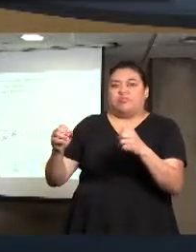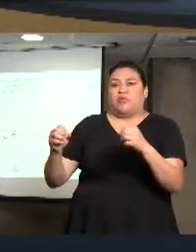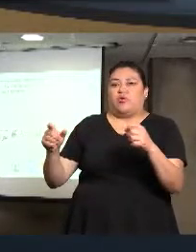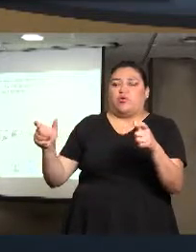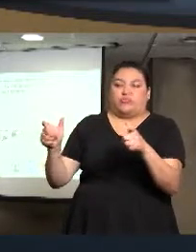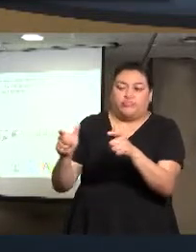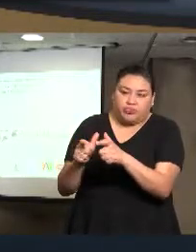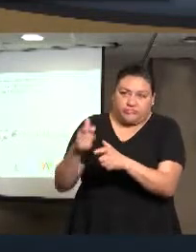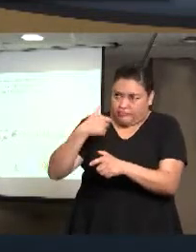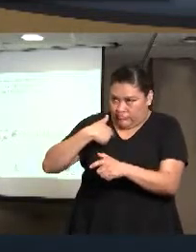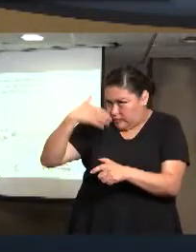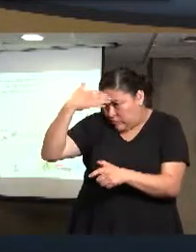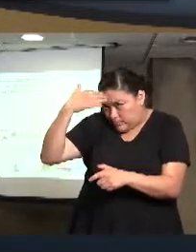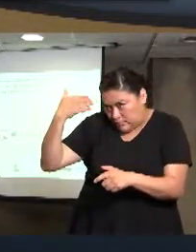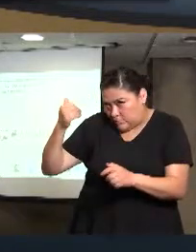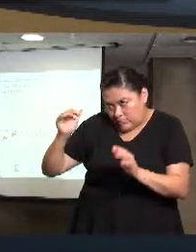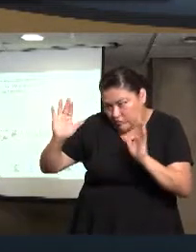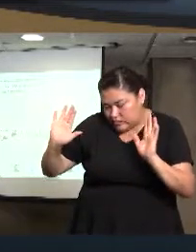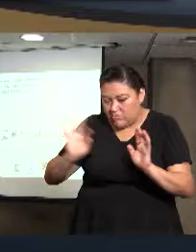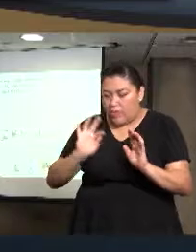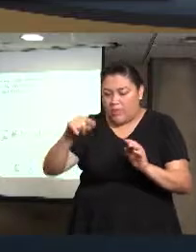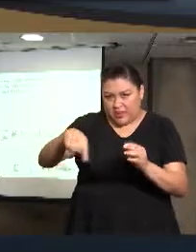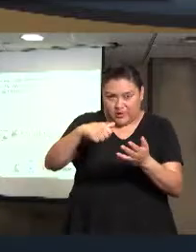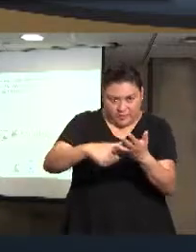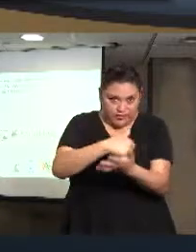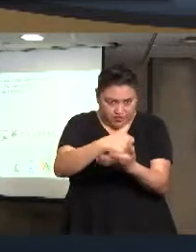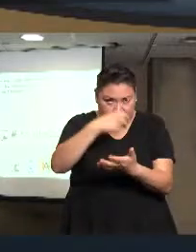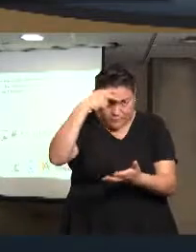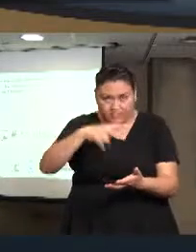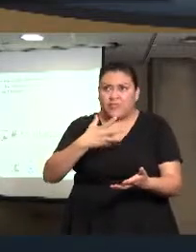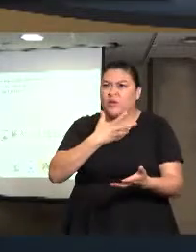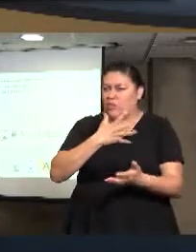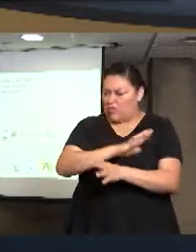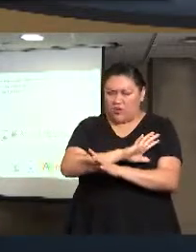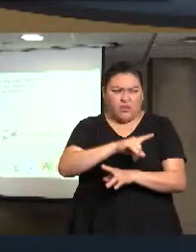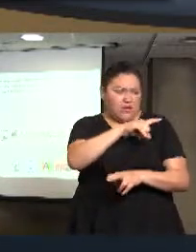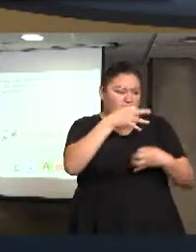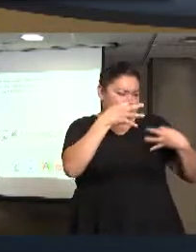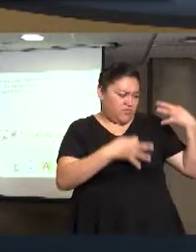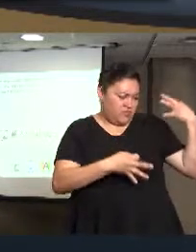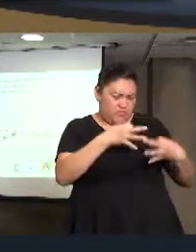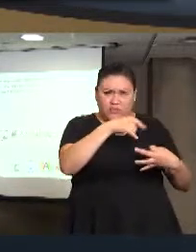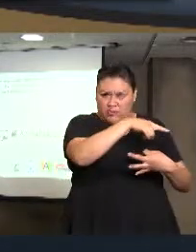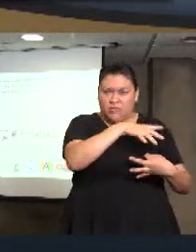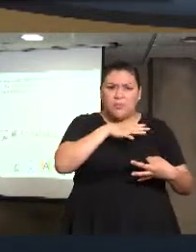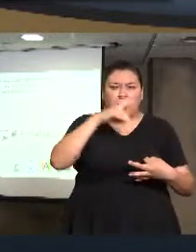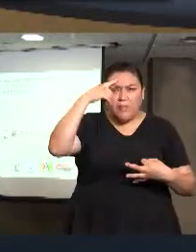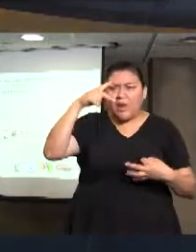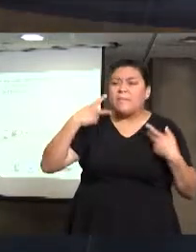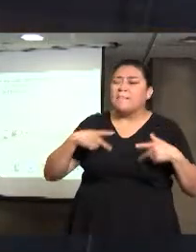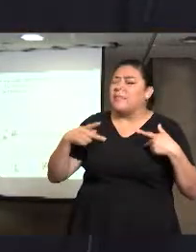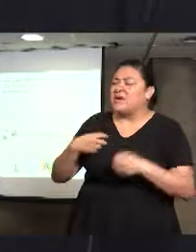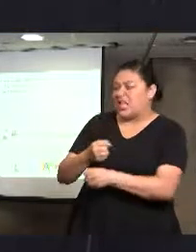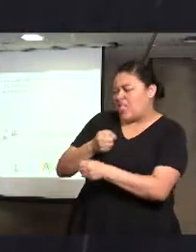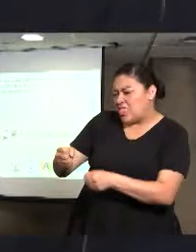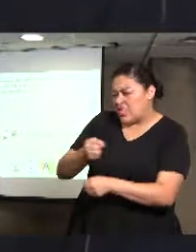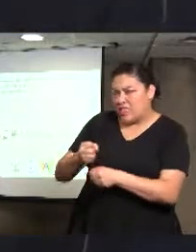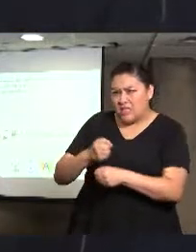han bajado, tanto así que en la Ciudad de México, se cuenta con una fiscalía, contra la trata de personas, muchas gracias. Sí,